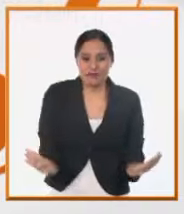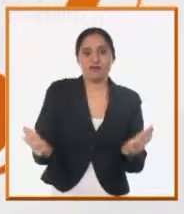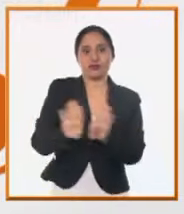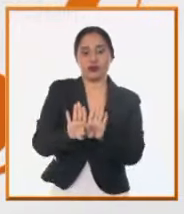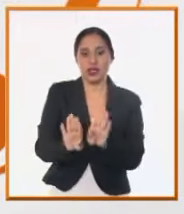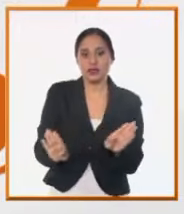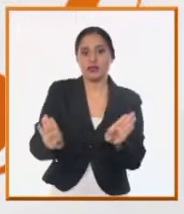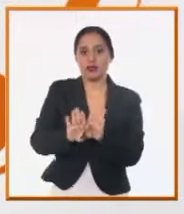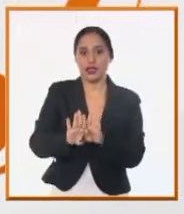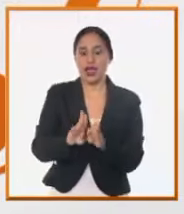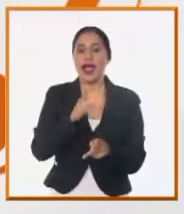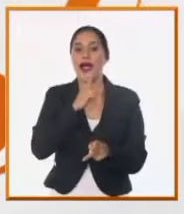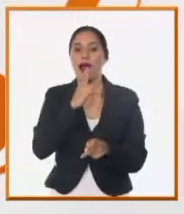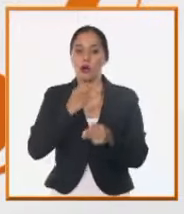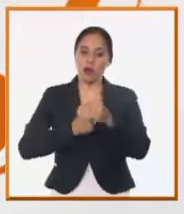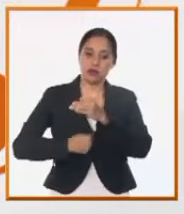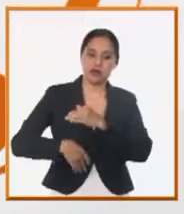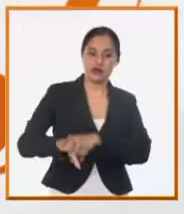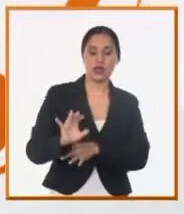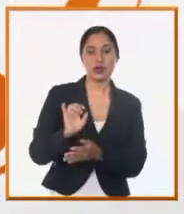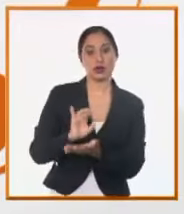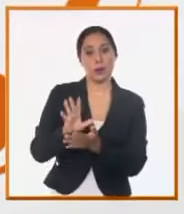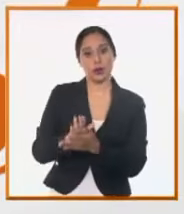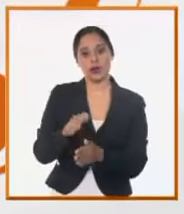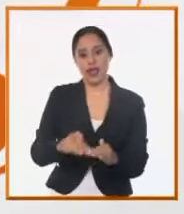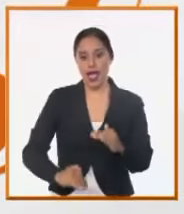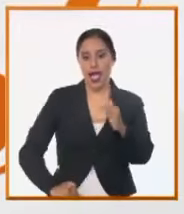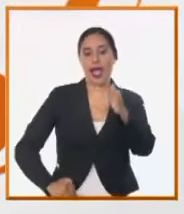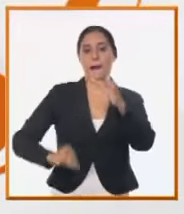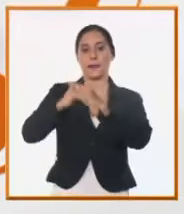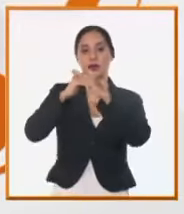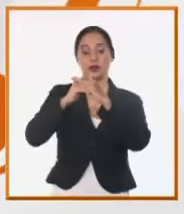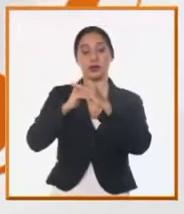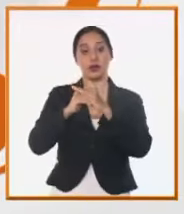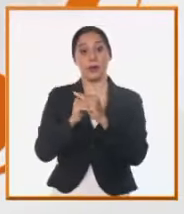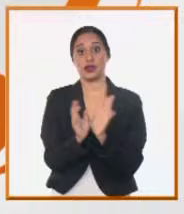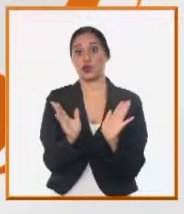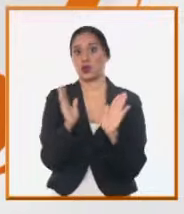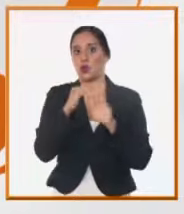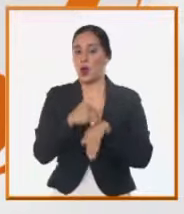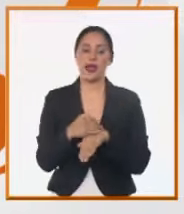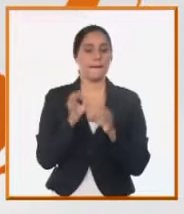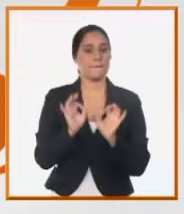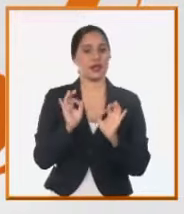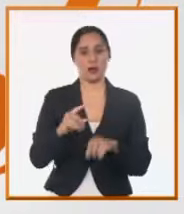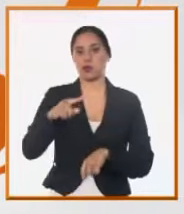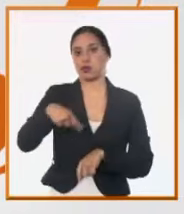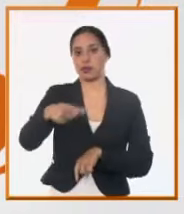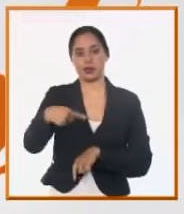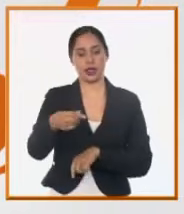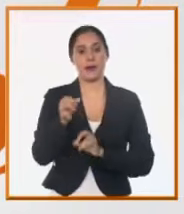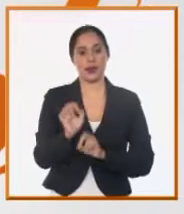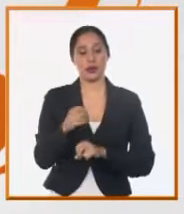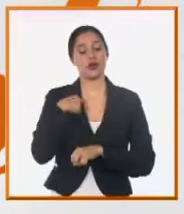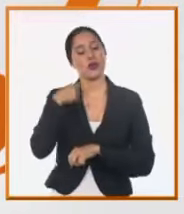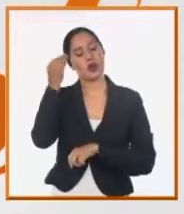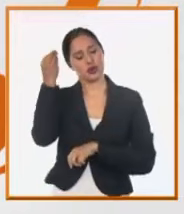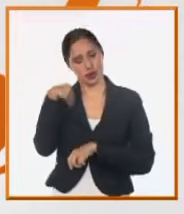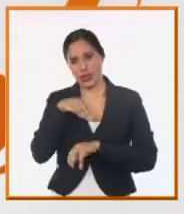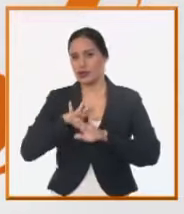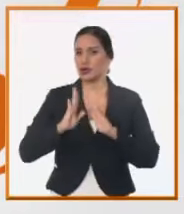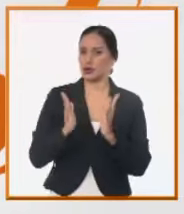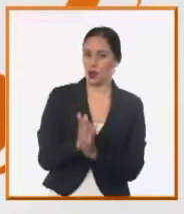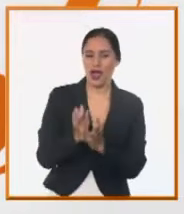fluido del líquido cuando ya se llena y entonces queda botando ahí constantemente. Sé que están haciendo inversiones